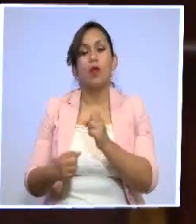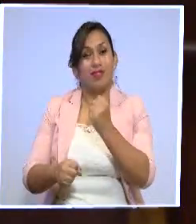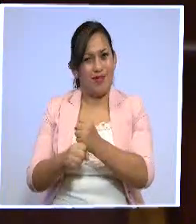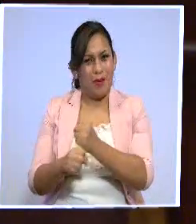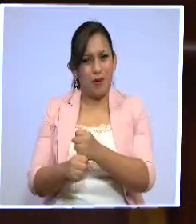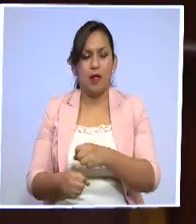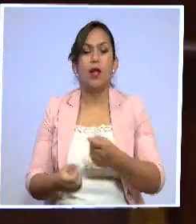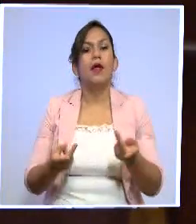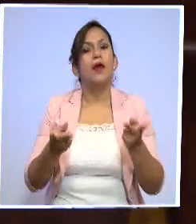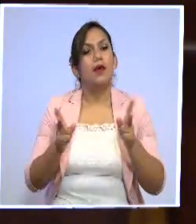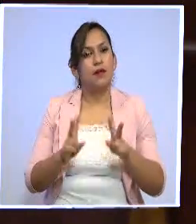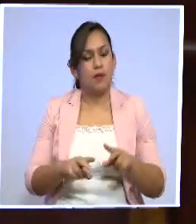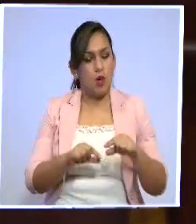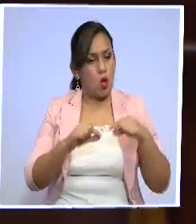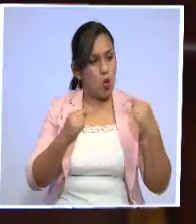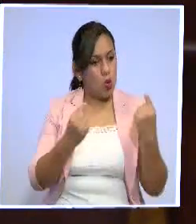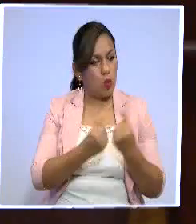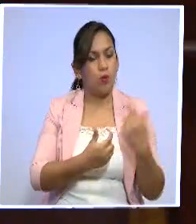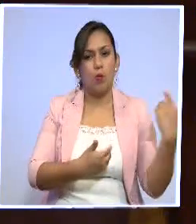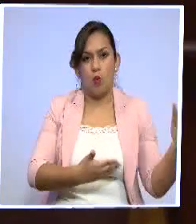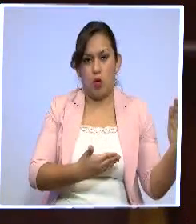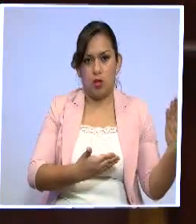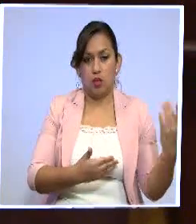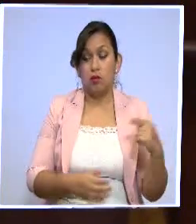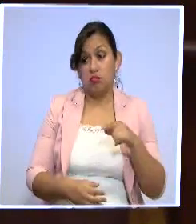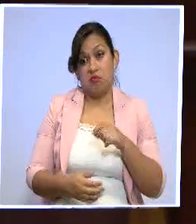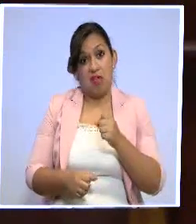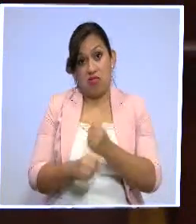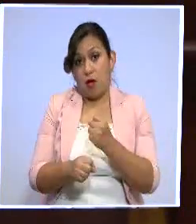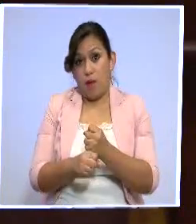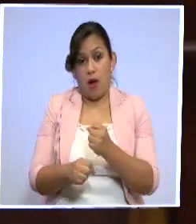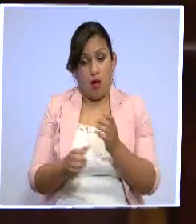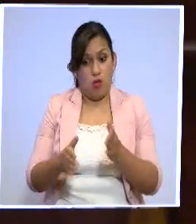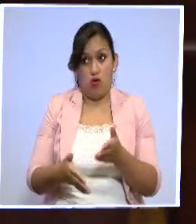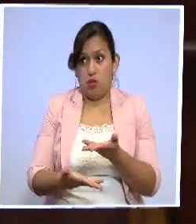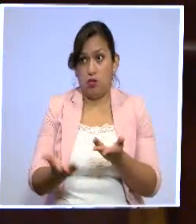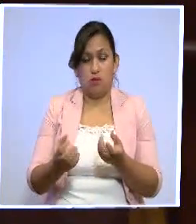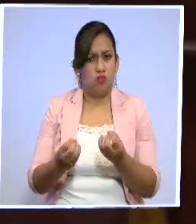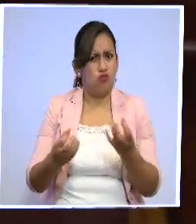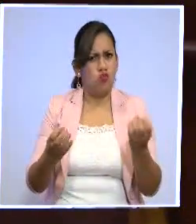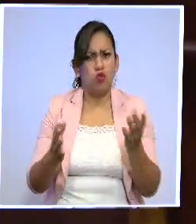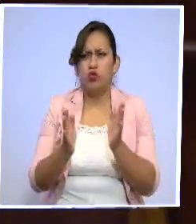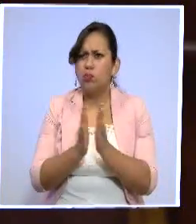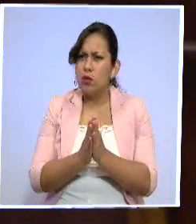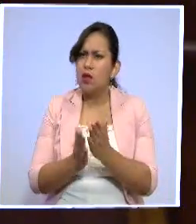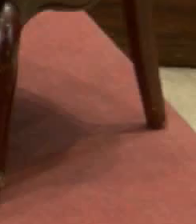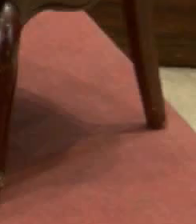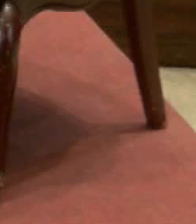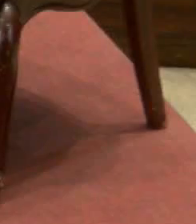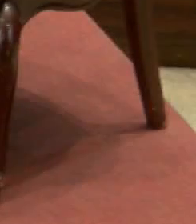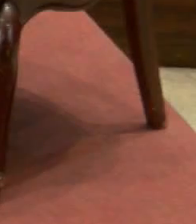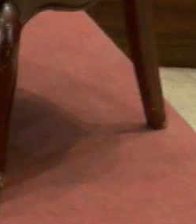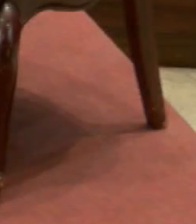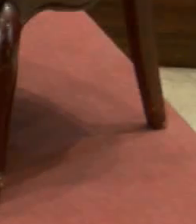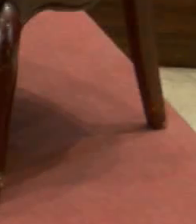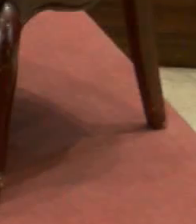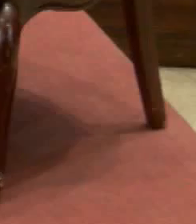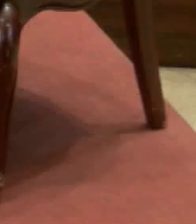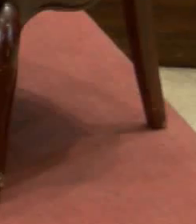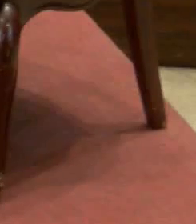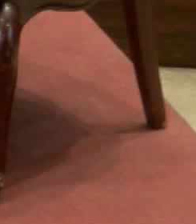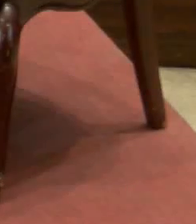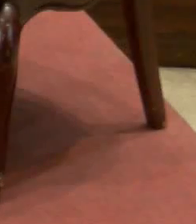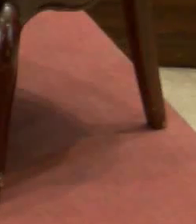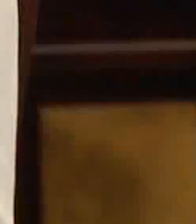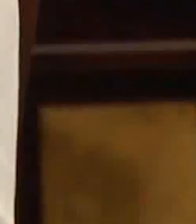sí, es un proyecto que los trabajadores han venido demandando desde hace mucho tiempo y nosotros estamos en ese camino de ejecutarlo. Si es así que se ha venido